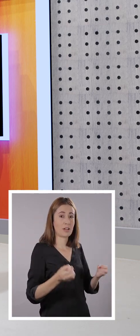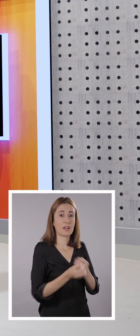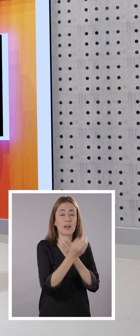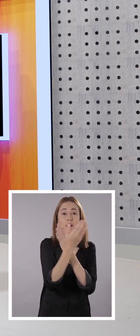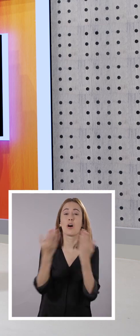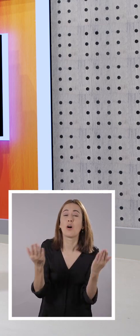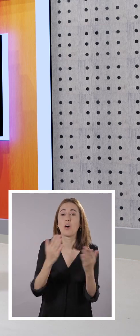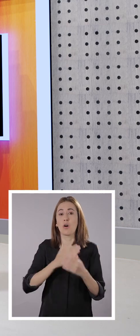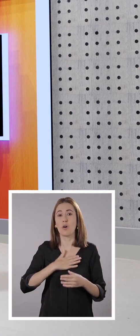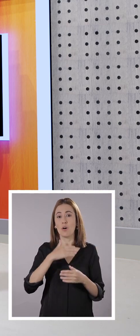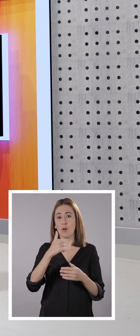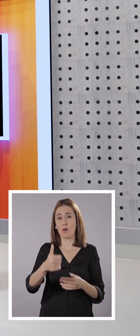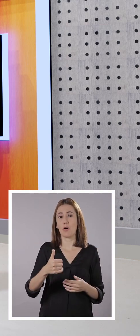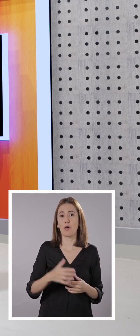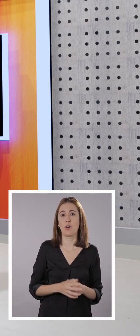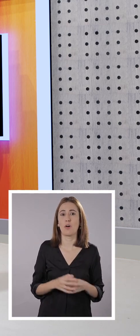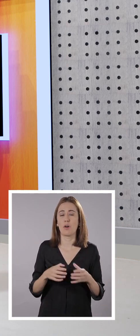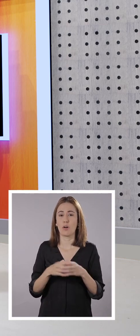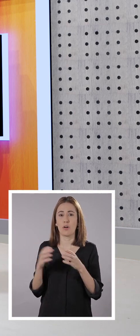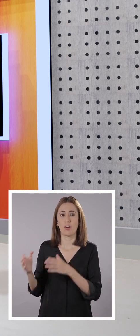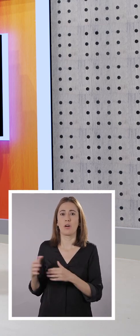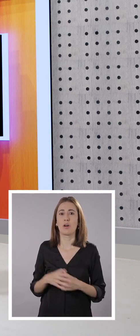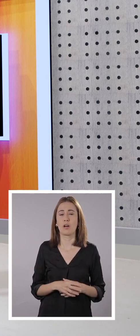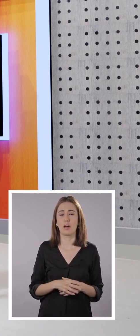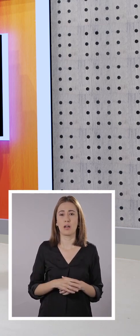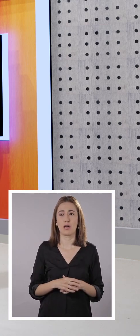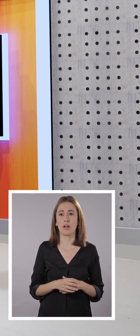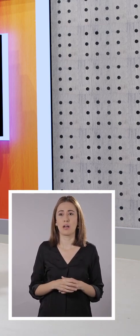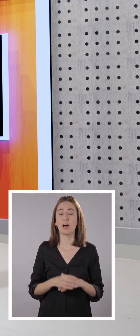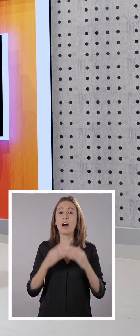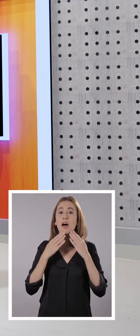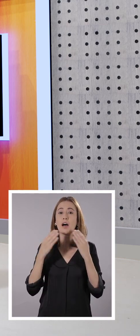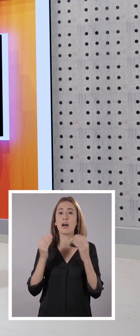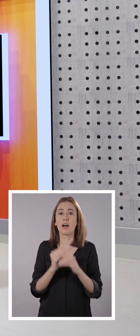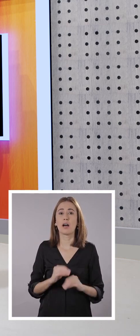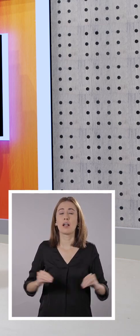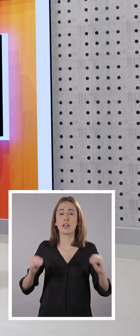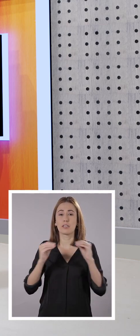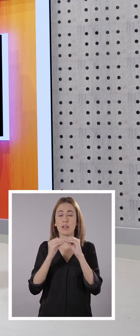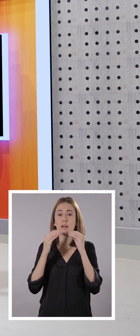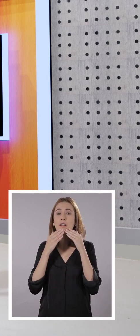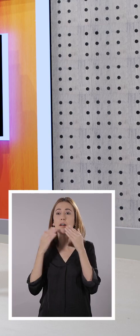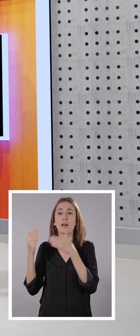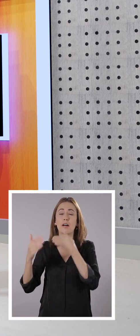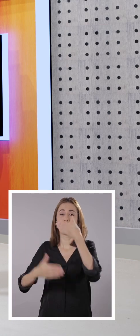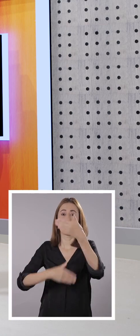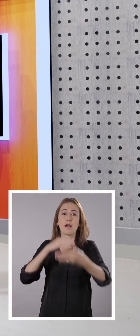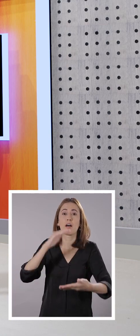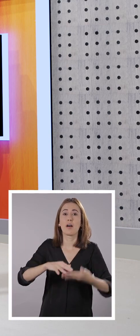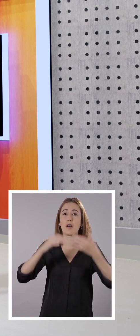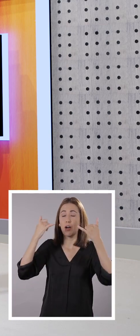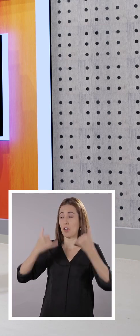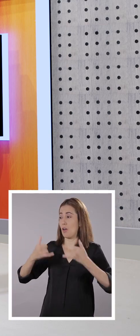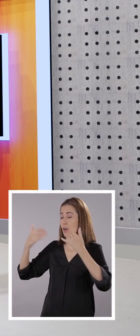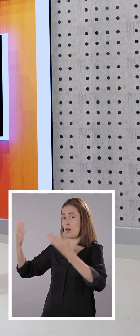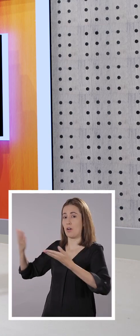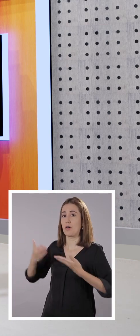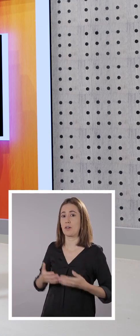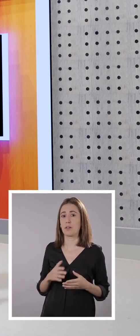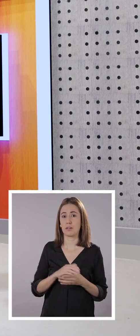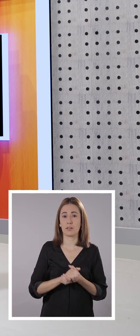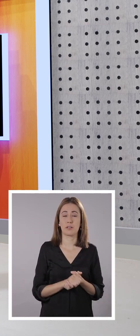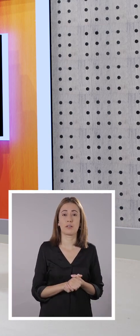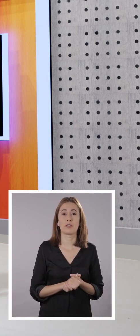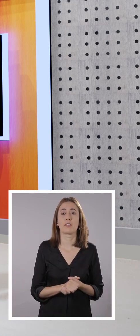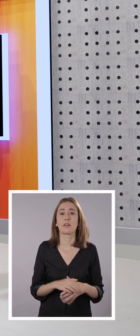chicas! ¿Qué tal? ¿Cómo la está pasando? ¡Muy bien! Y más aún ahora que usted llegó. ¡Profe! ¡Qué